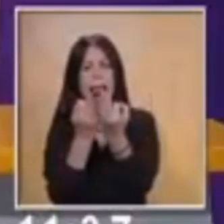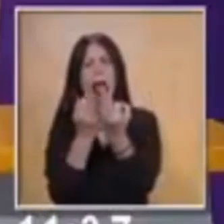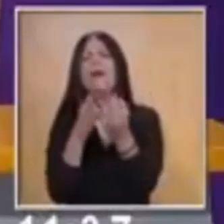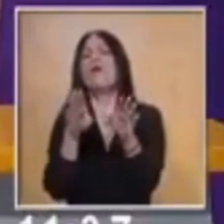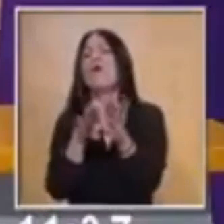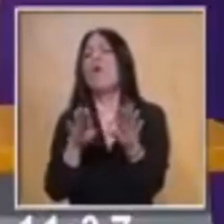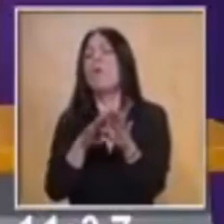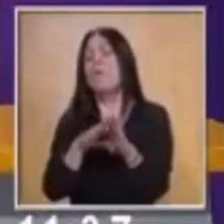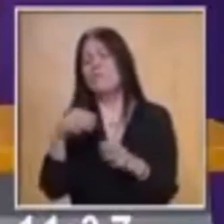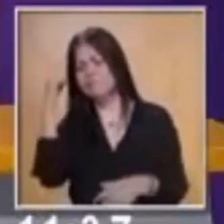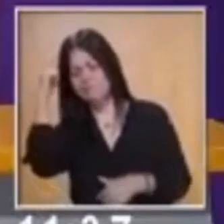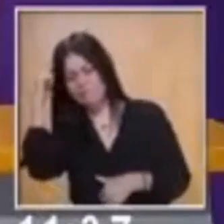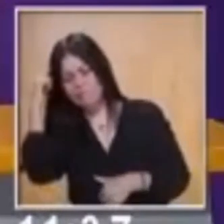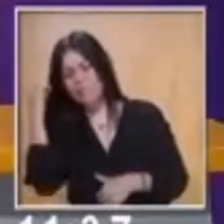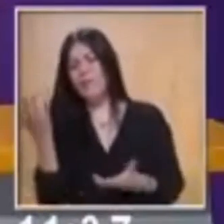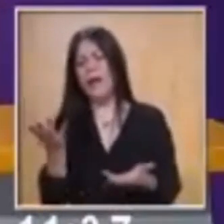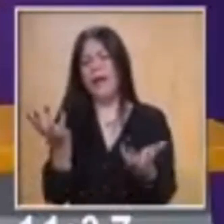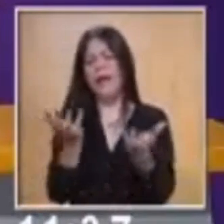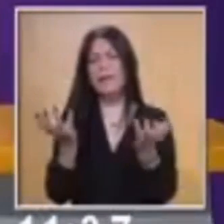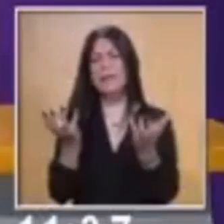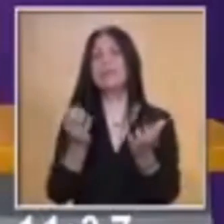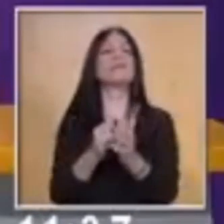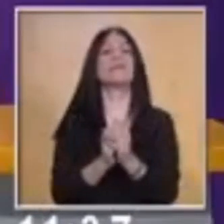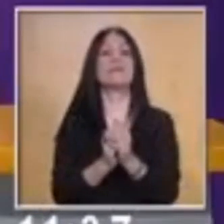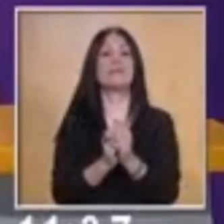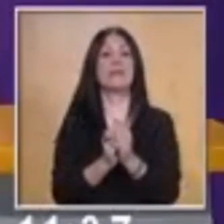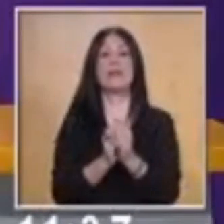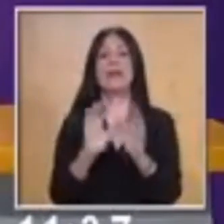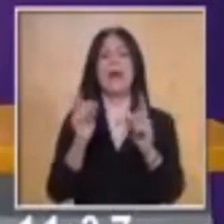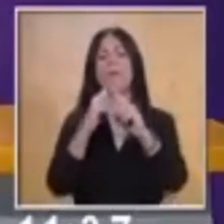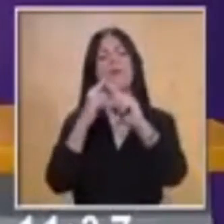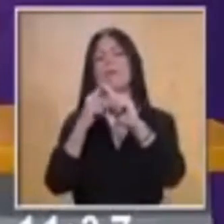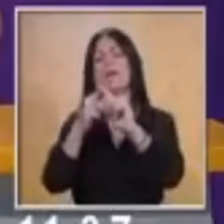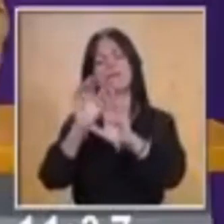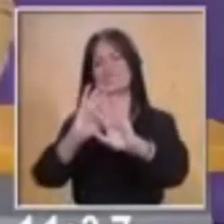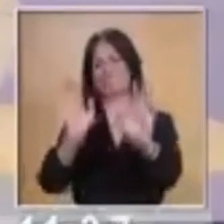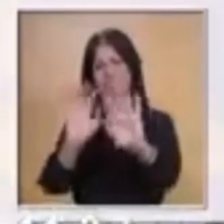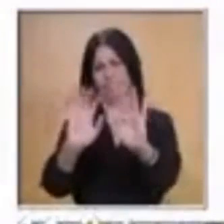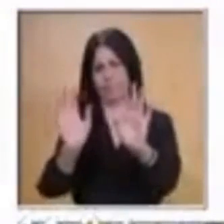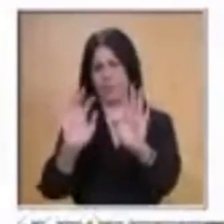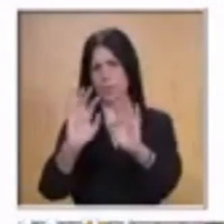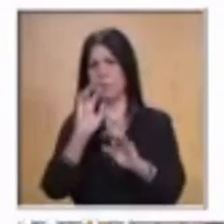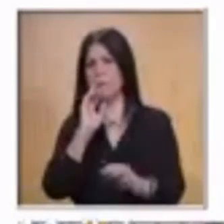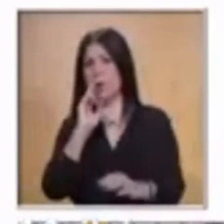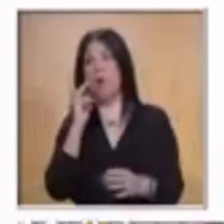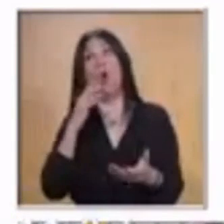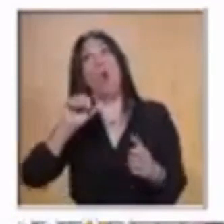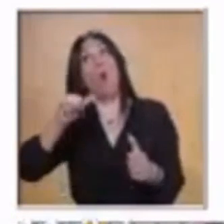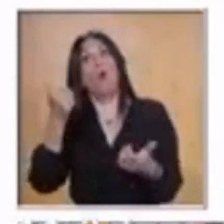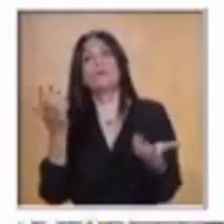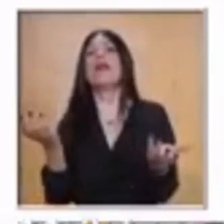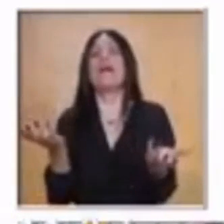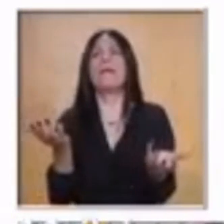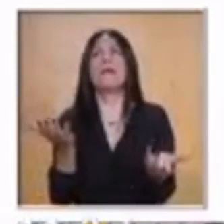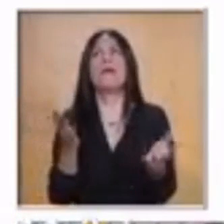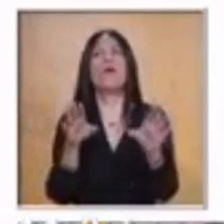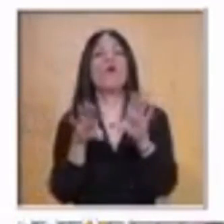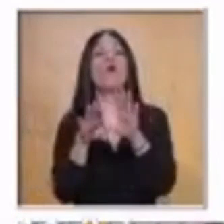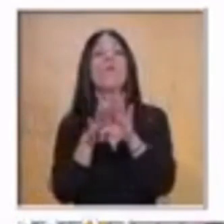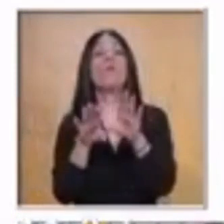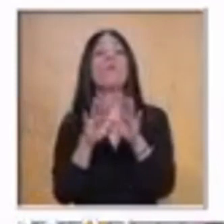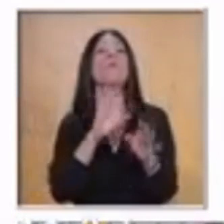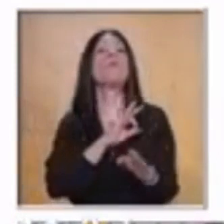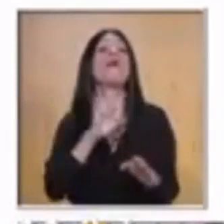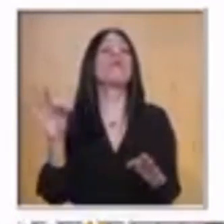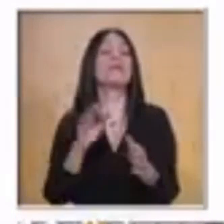resultado sin usar la multiplicación. Vamos a ver en pantalla otra forma de encontrar el número faltante